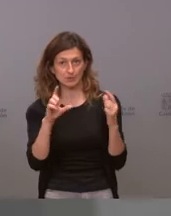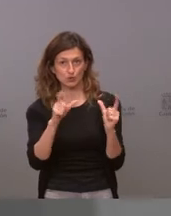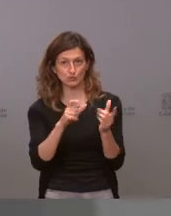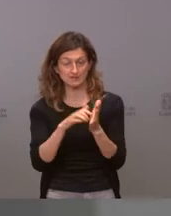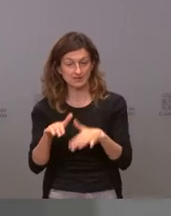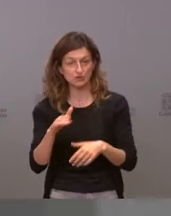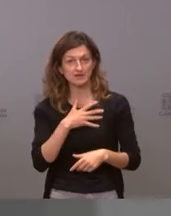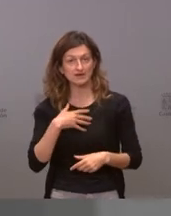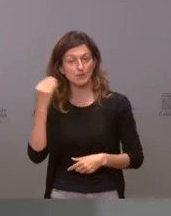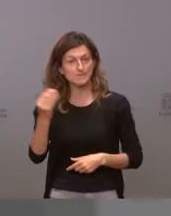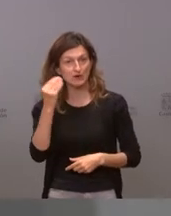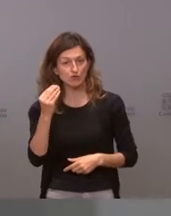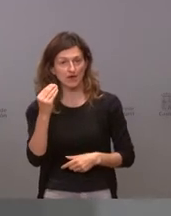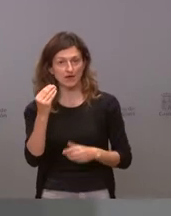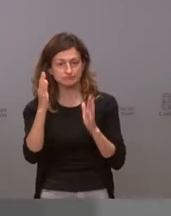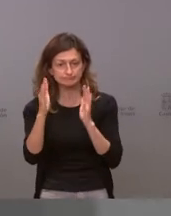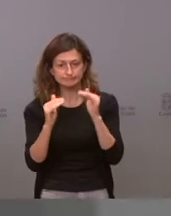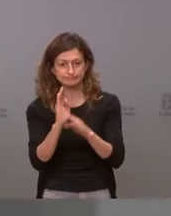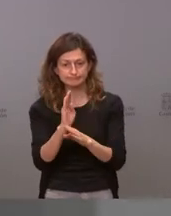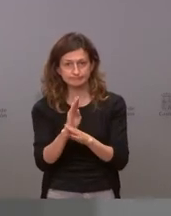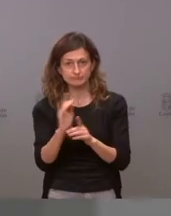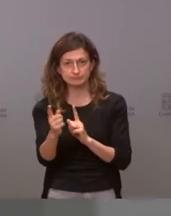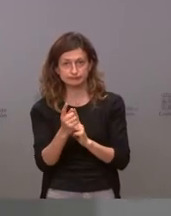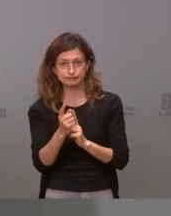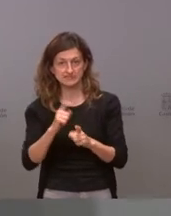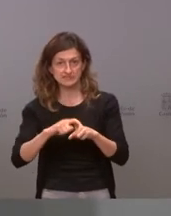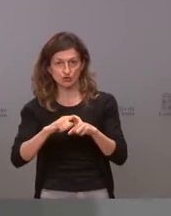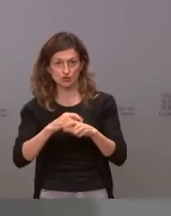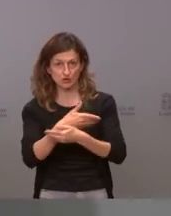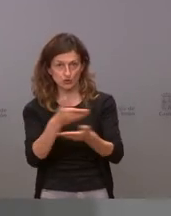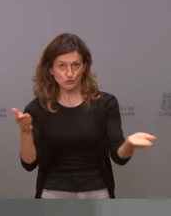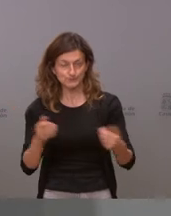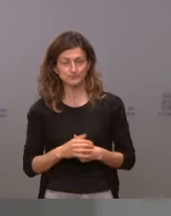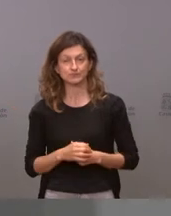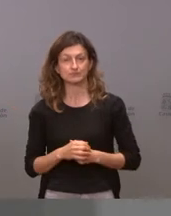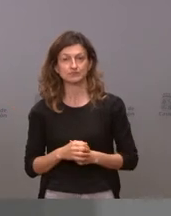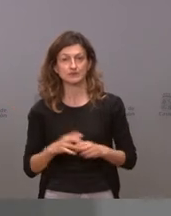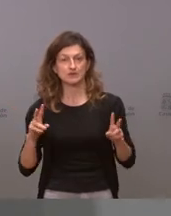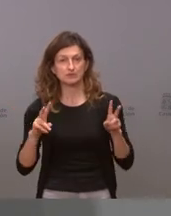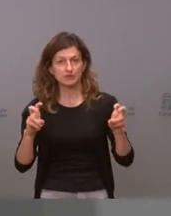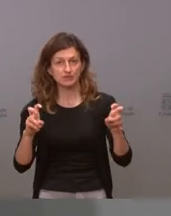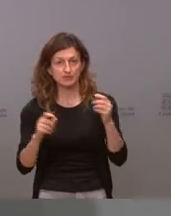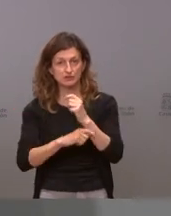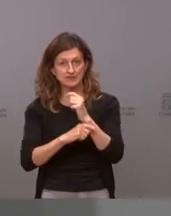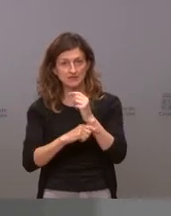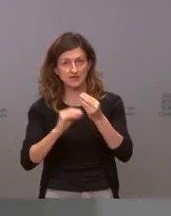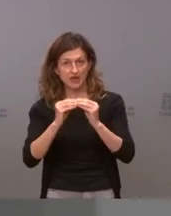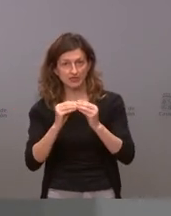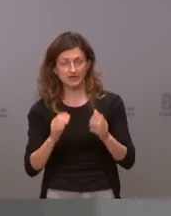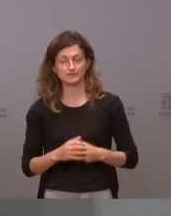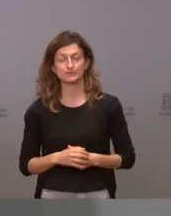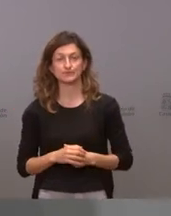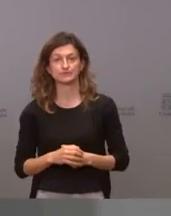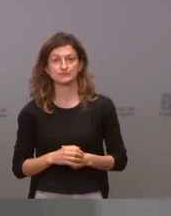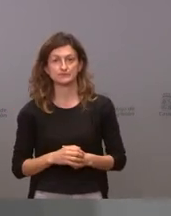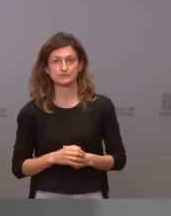mejorar la asistencia psicológica a nuestra población lo hemos dicho desde el principio se está elaborando una estrategia y